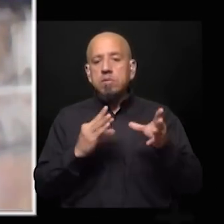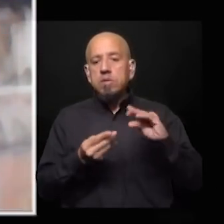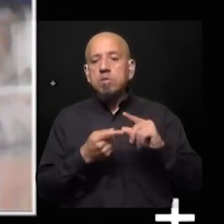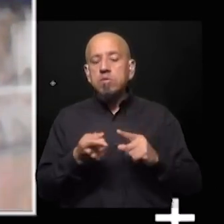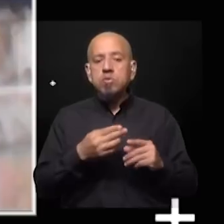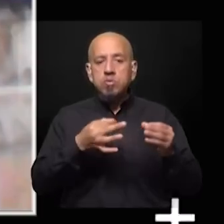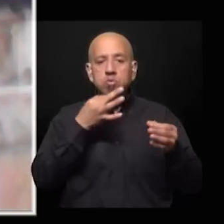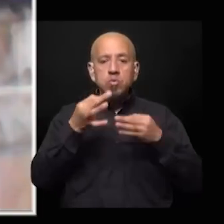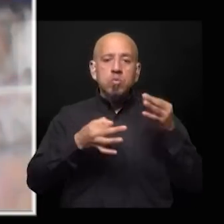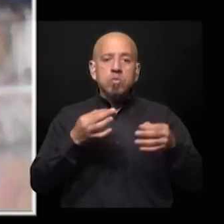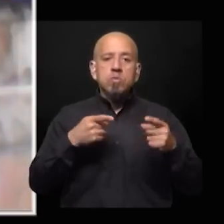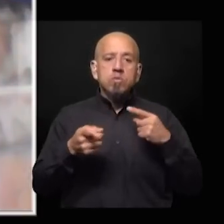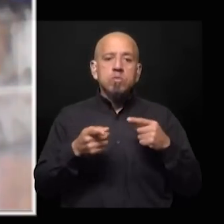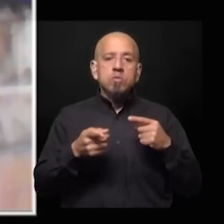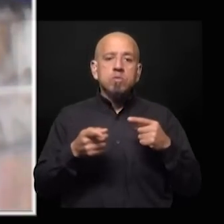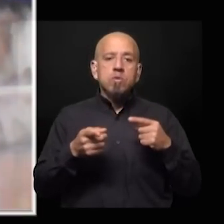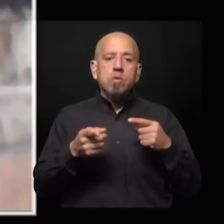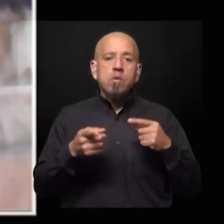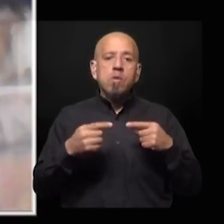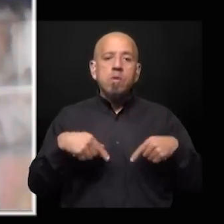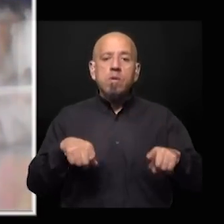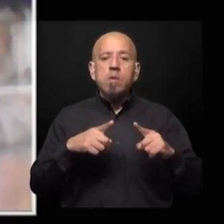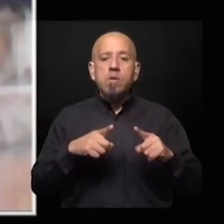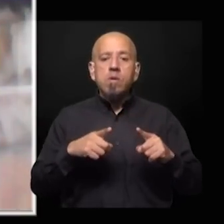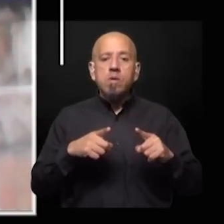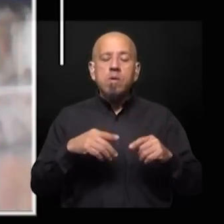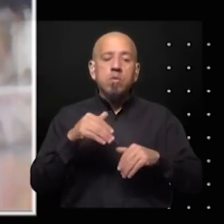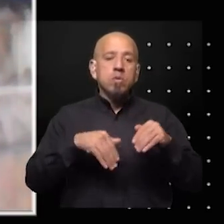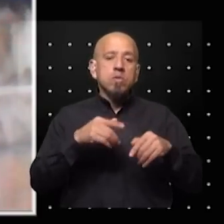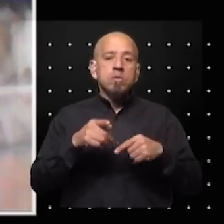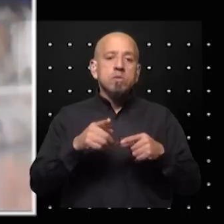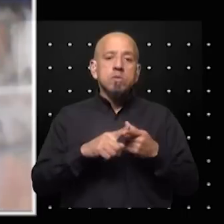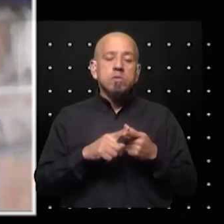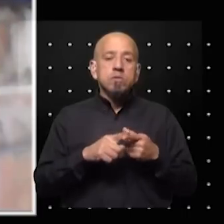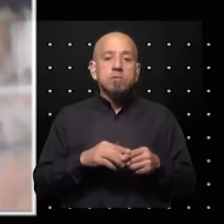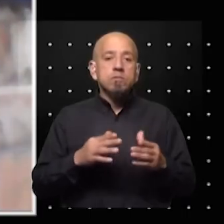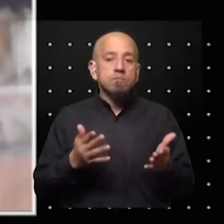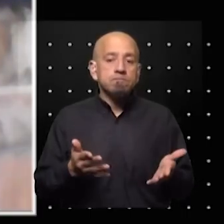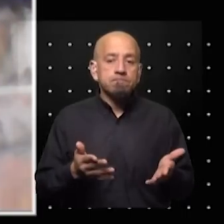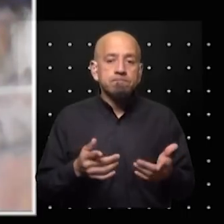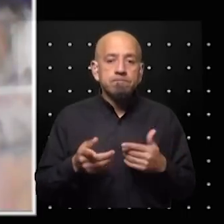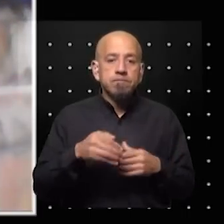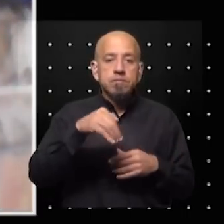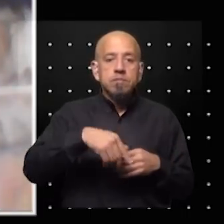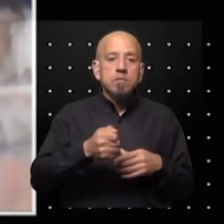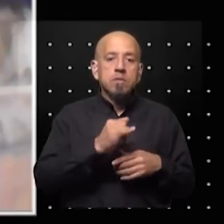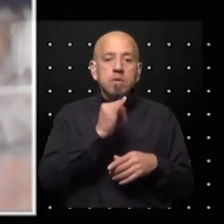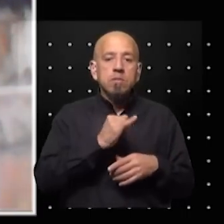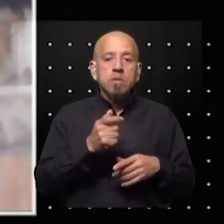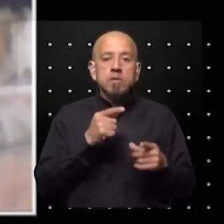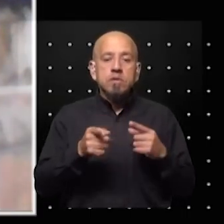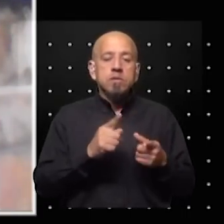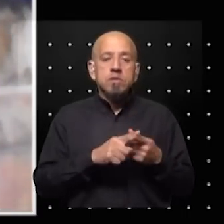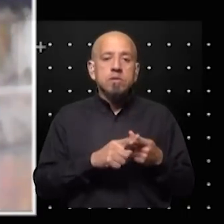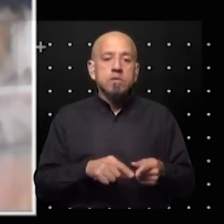hacia hacia agradarle a un electorado que no se olvida de que masa fue parte del kirchnerismo